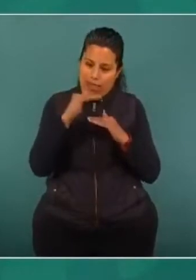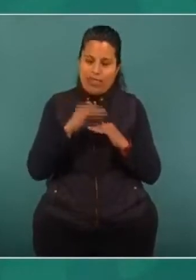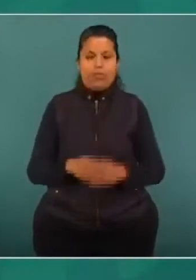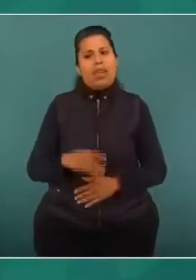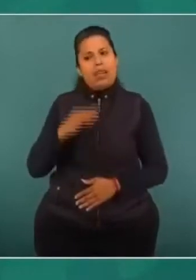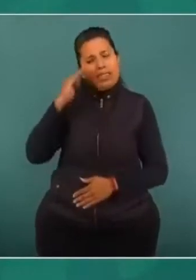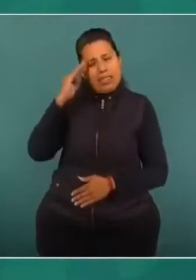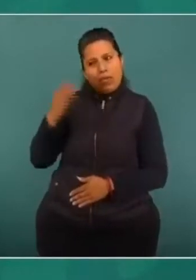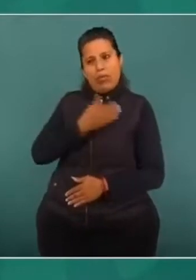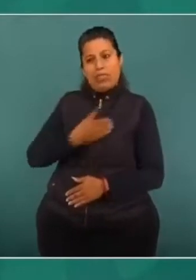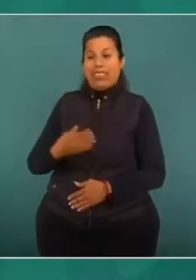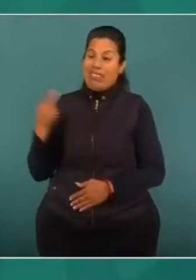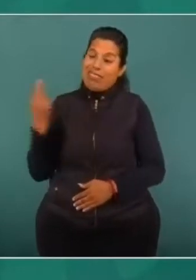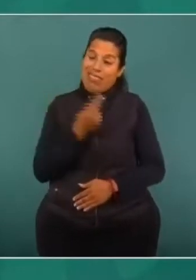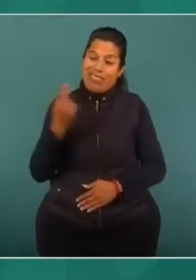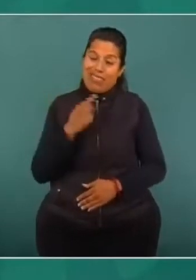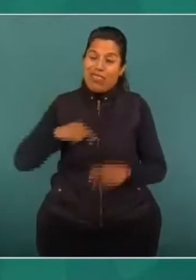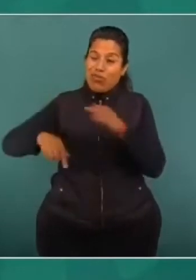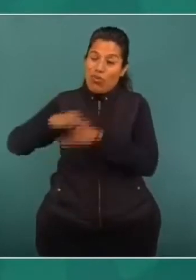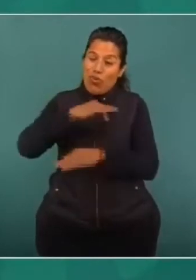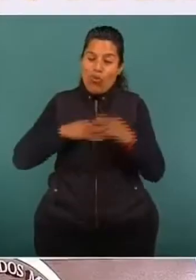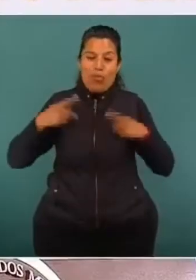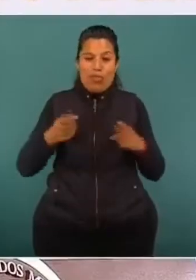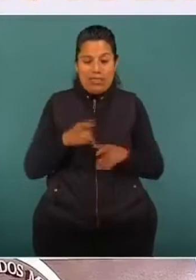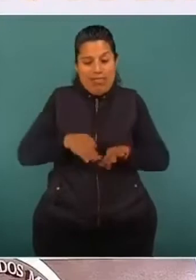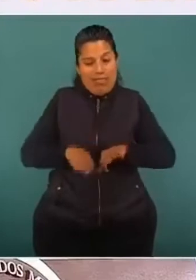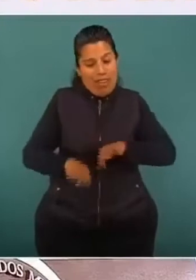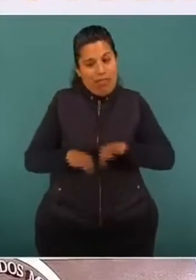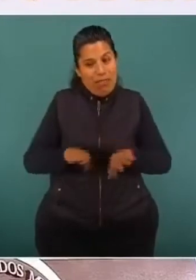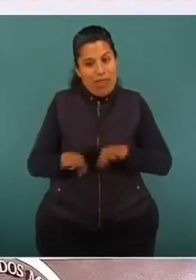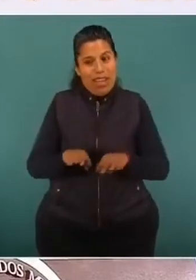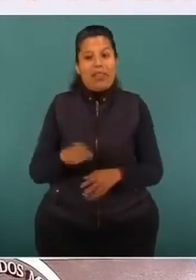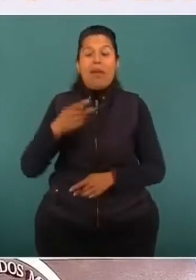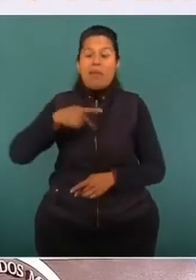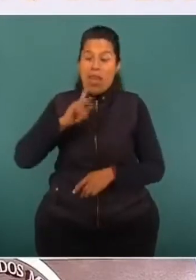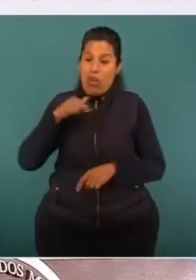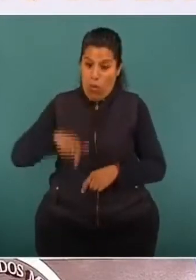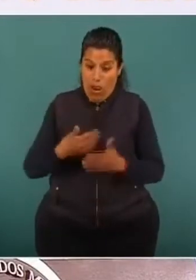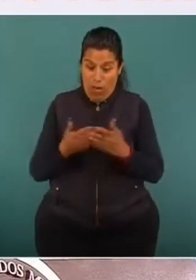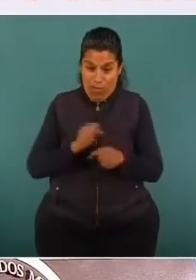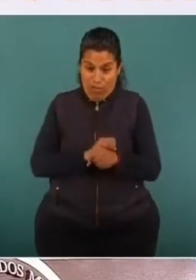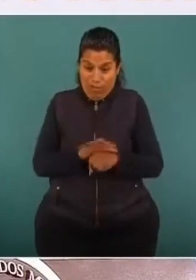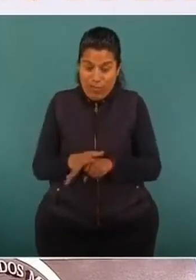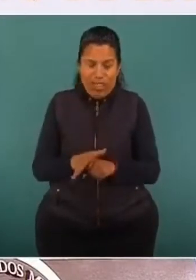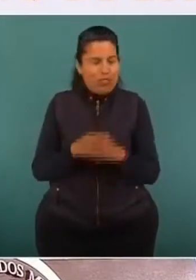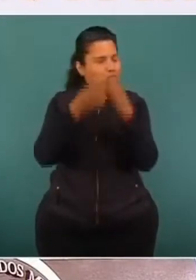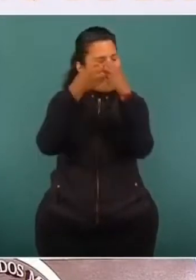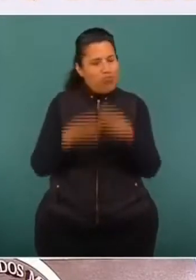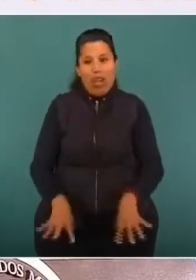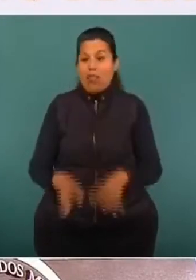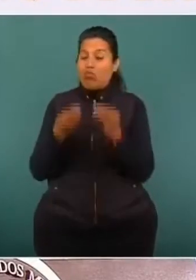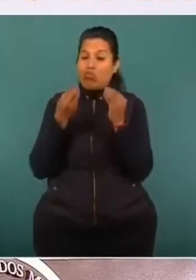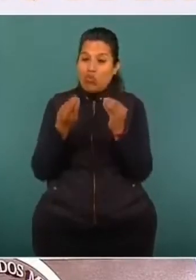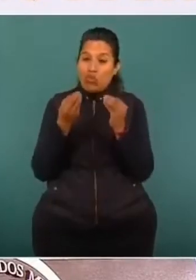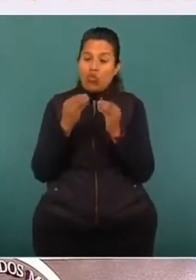la gente necesita trabajo. Marchábamos bien, mas con la pandemia se han perdido aquí cerca